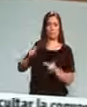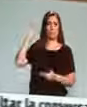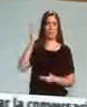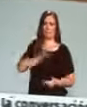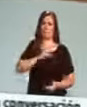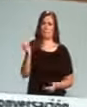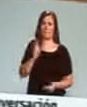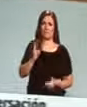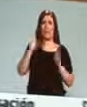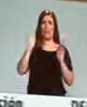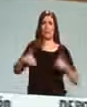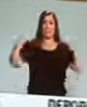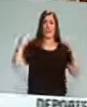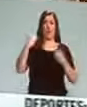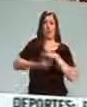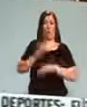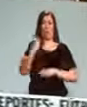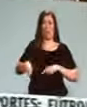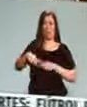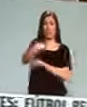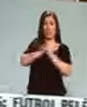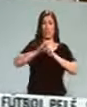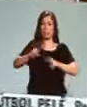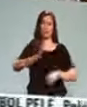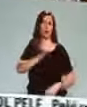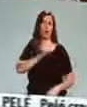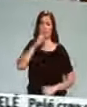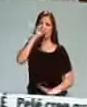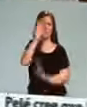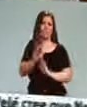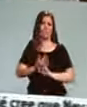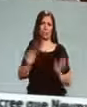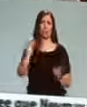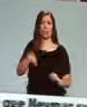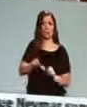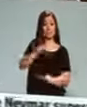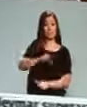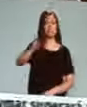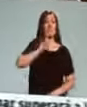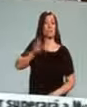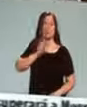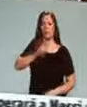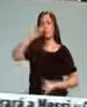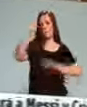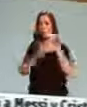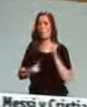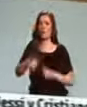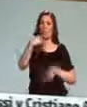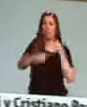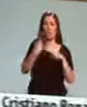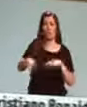a mi parecer, irresponsable. Y también a desmentir las mentiras, manipulaciones e